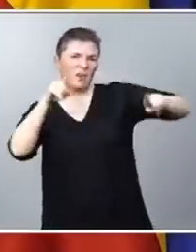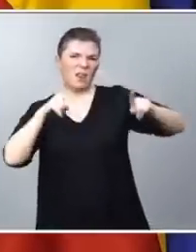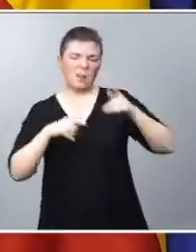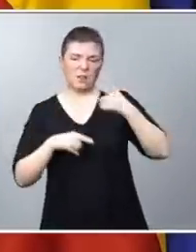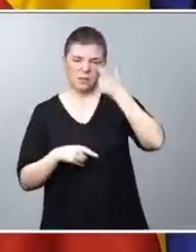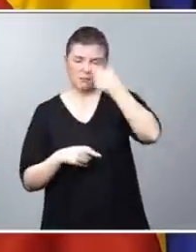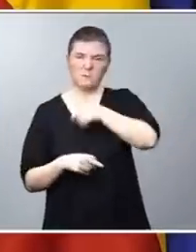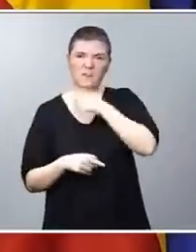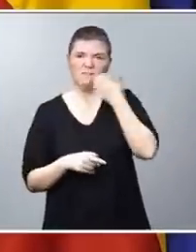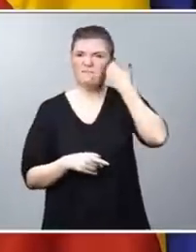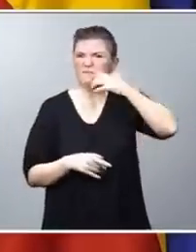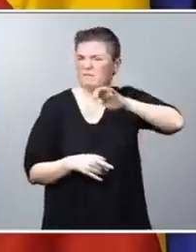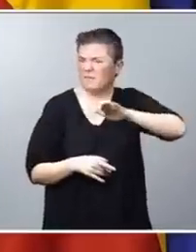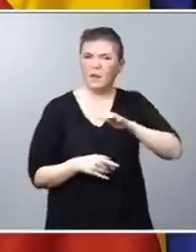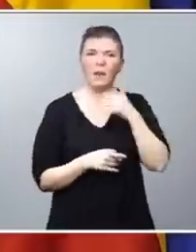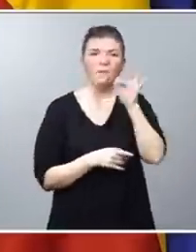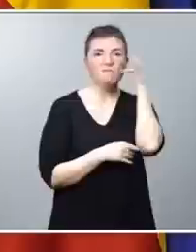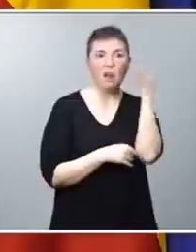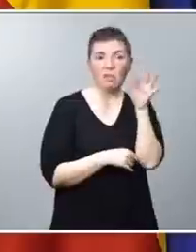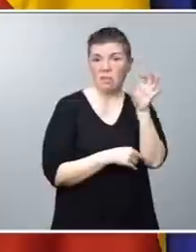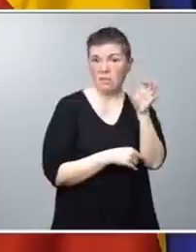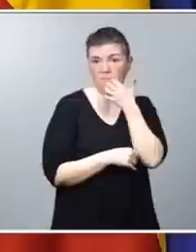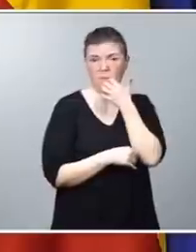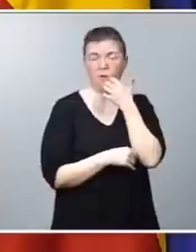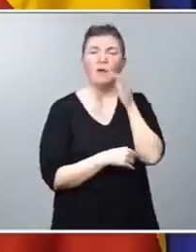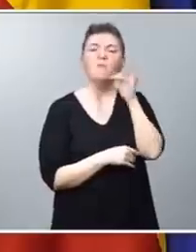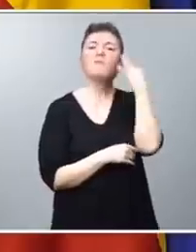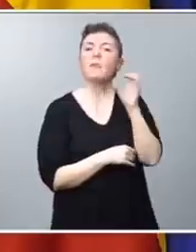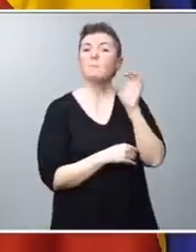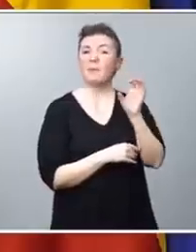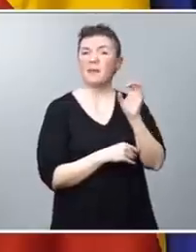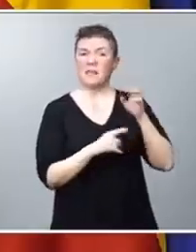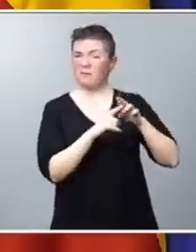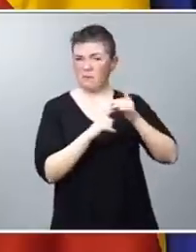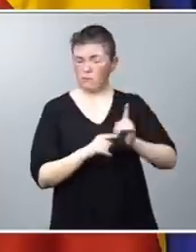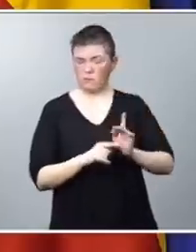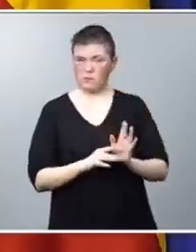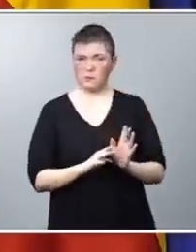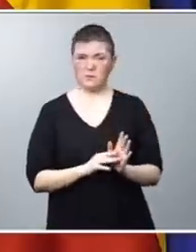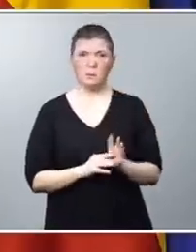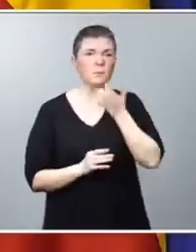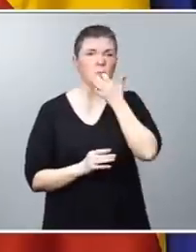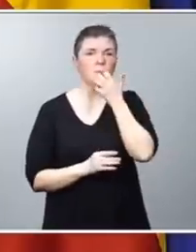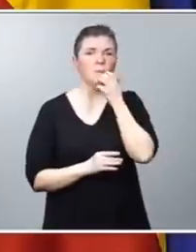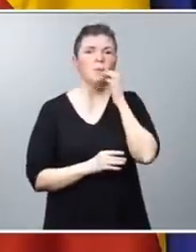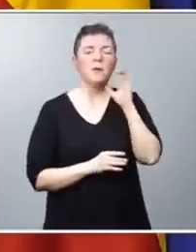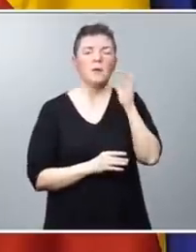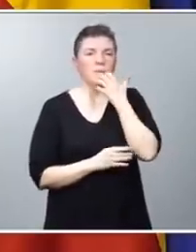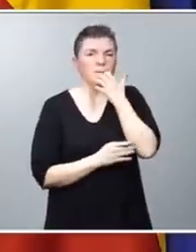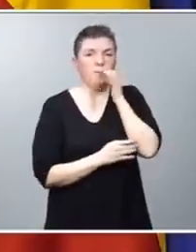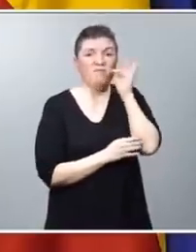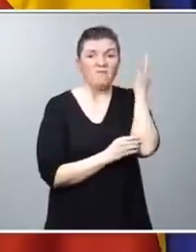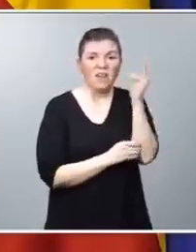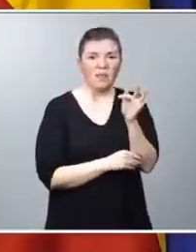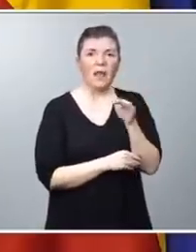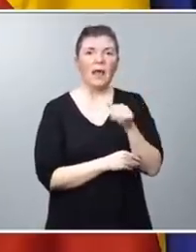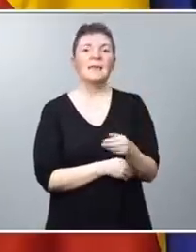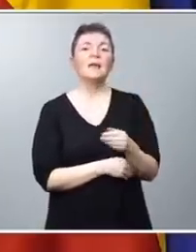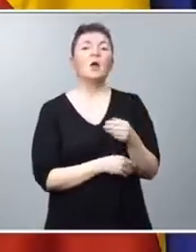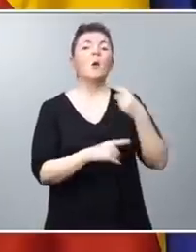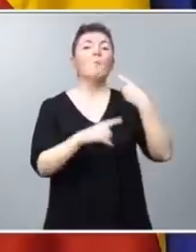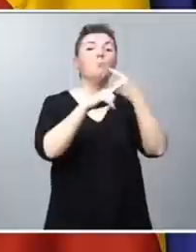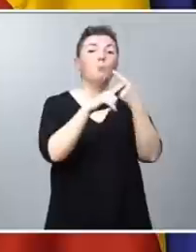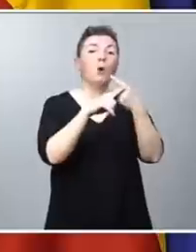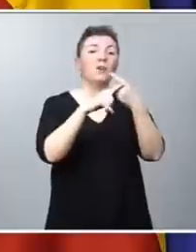Francia, y no es Francia el país, digamos, referencia, pero, por ejemplo, Francia tiene siete veces más vivienda social